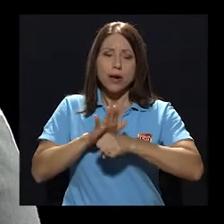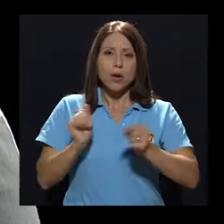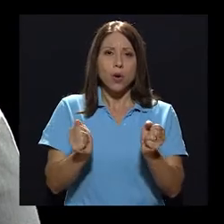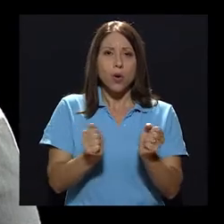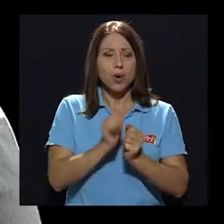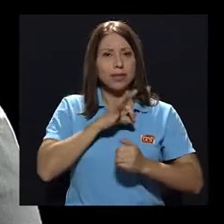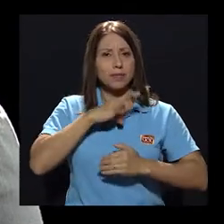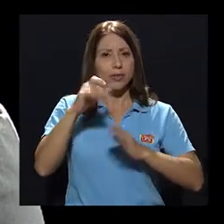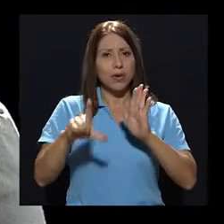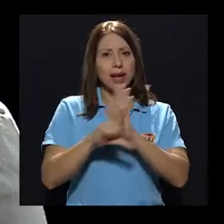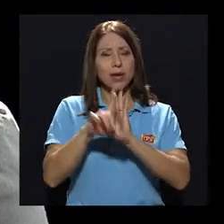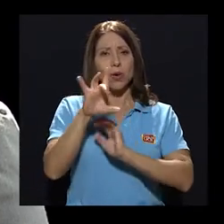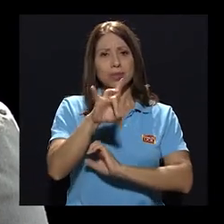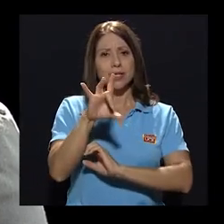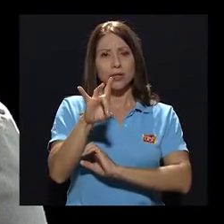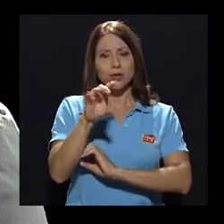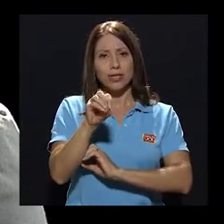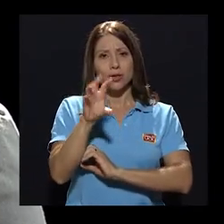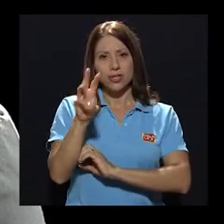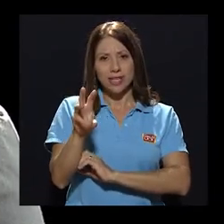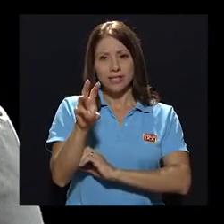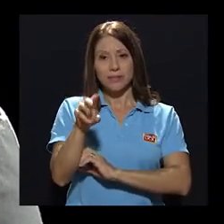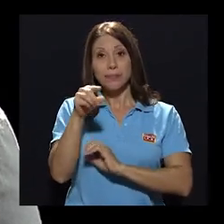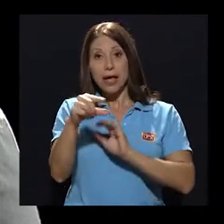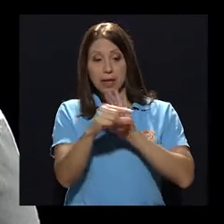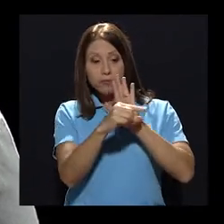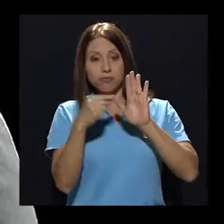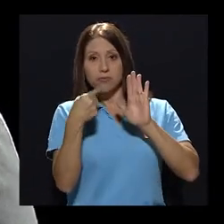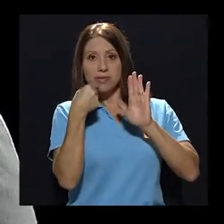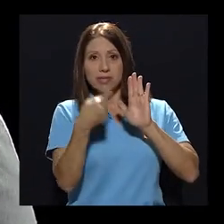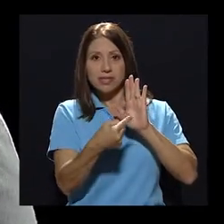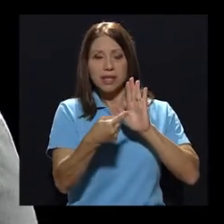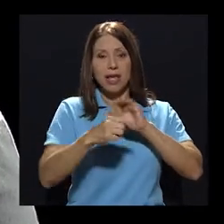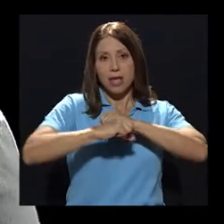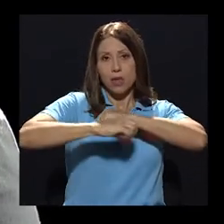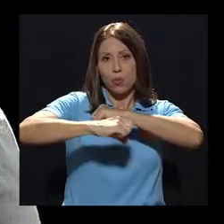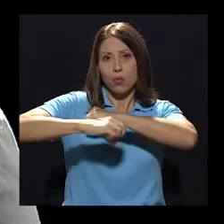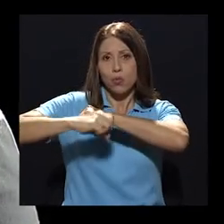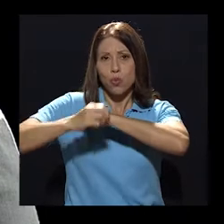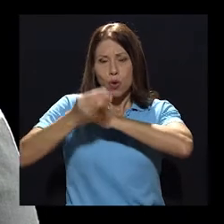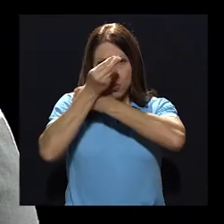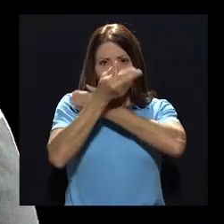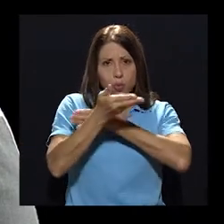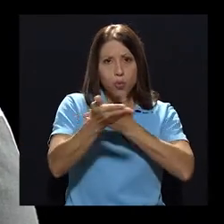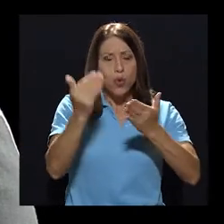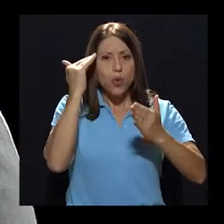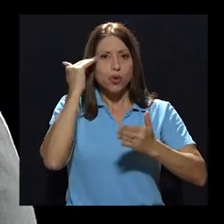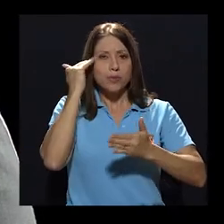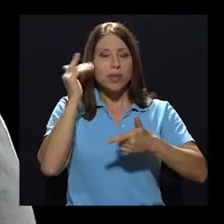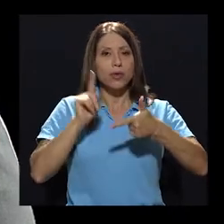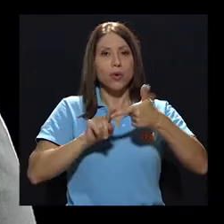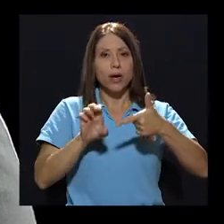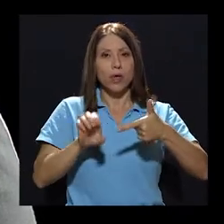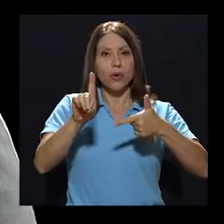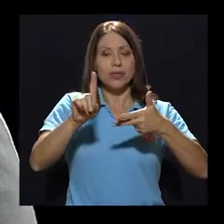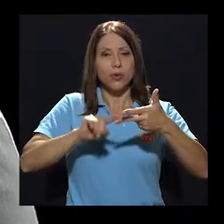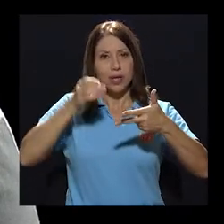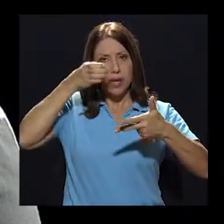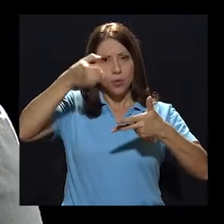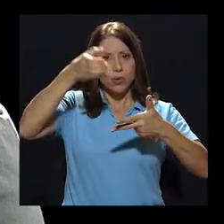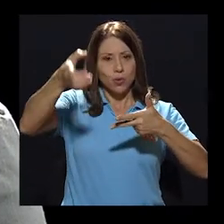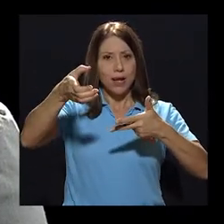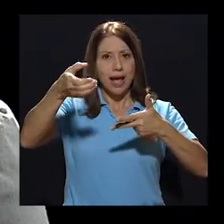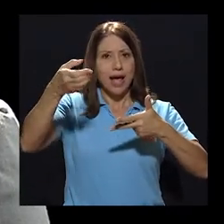8806, en donde se señala que la difusión del conocimiento, la educación y la cultura